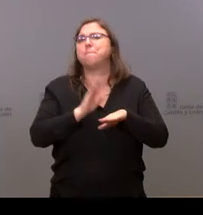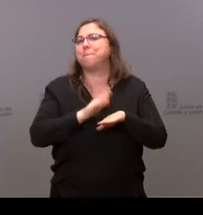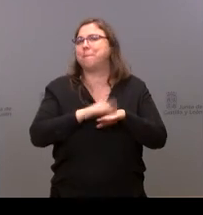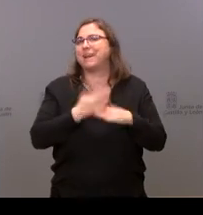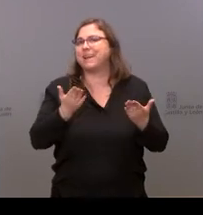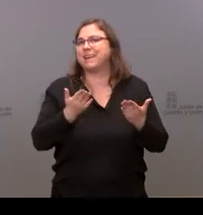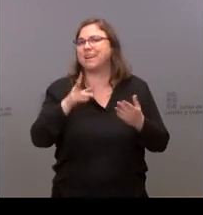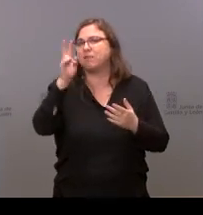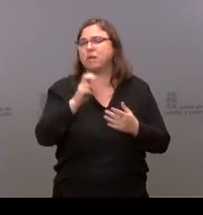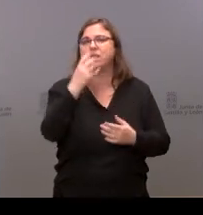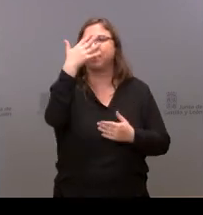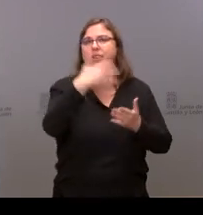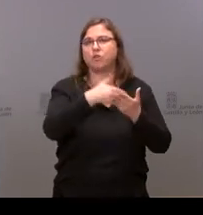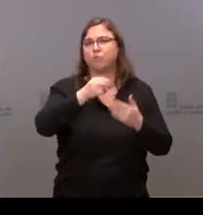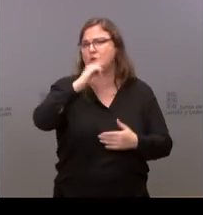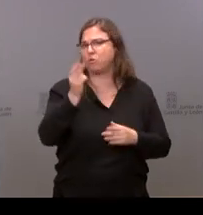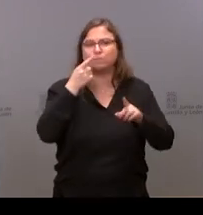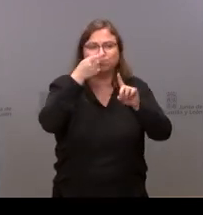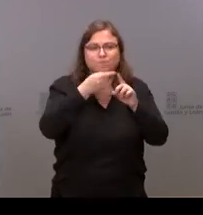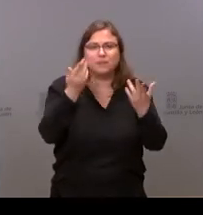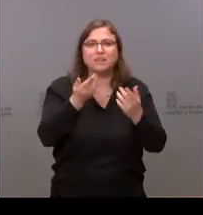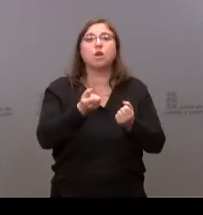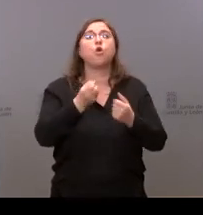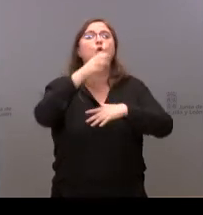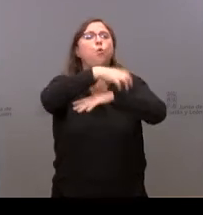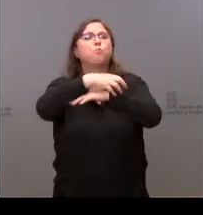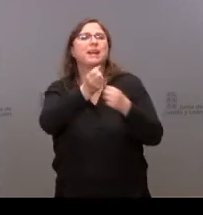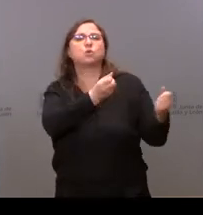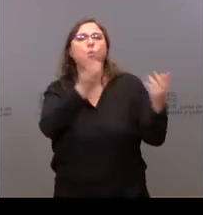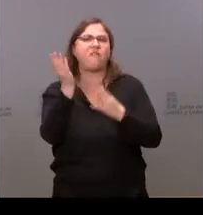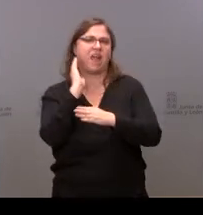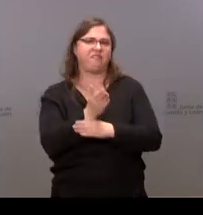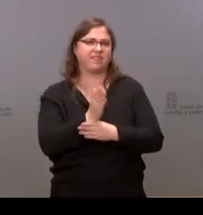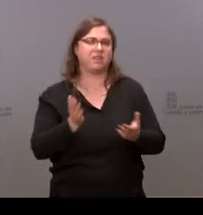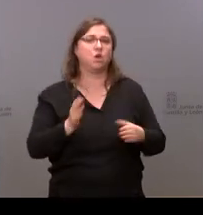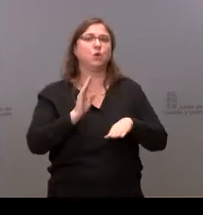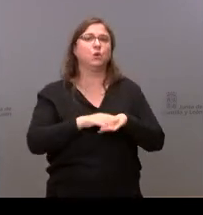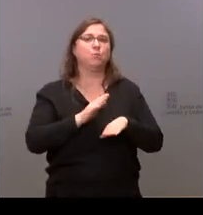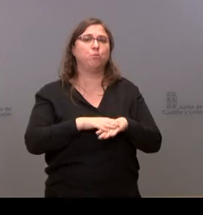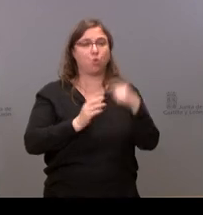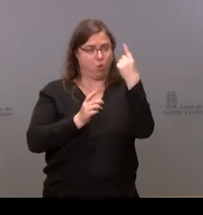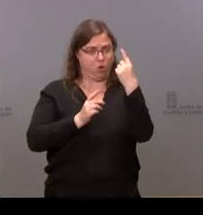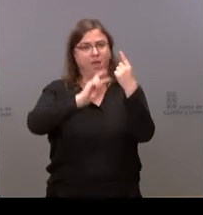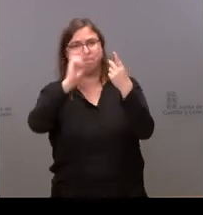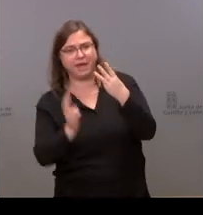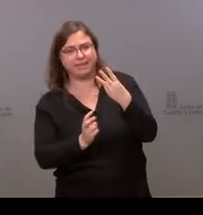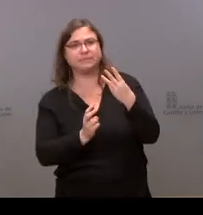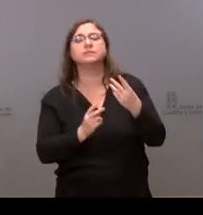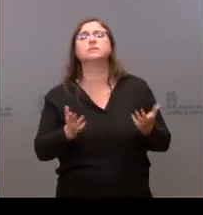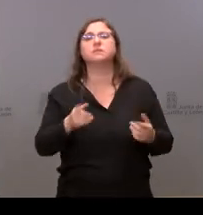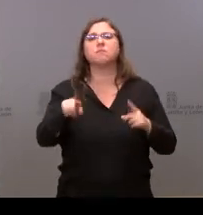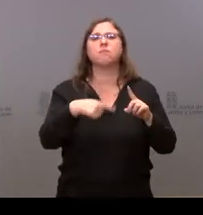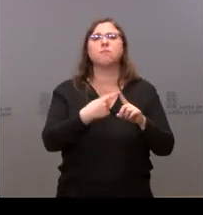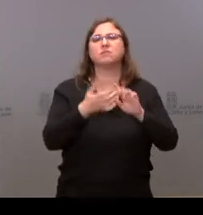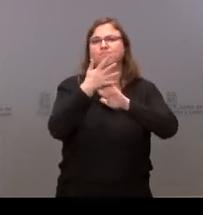esos 5 millones de euros y a cuántas cúpulas va a afectar porque no solo hay una También se ha